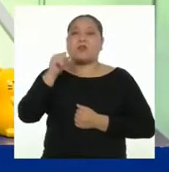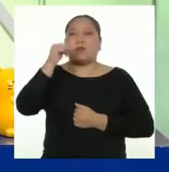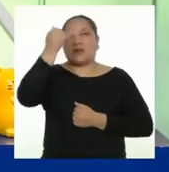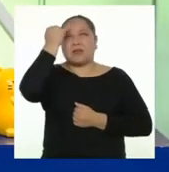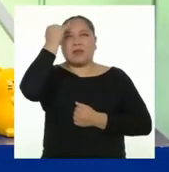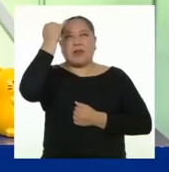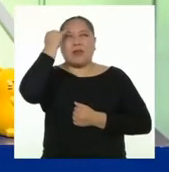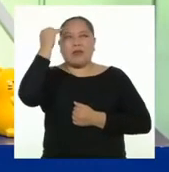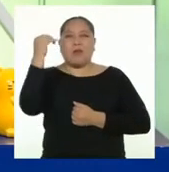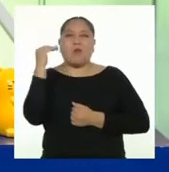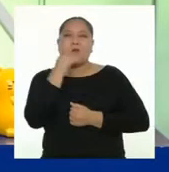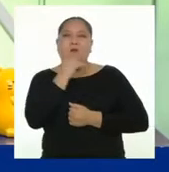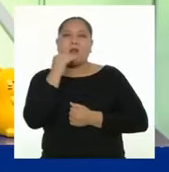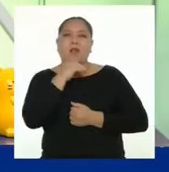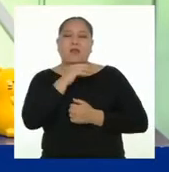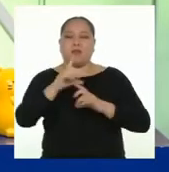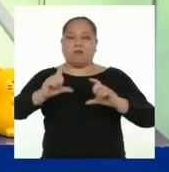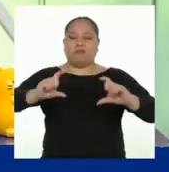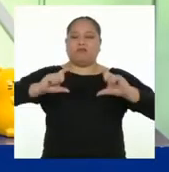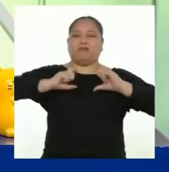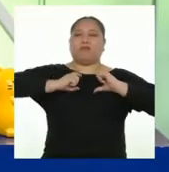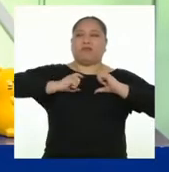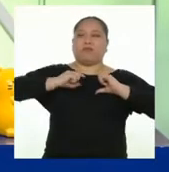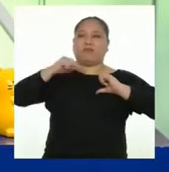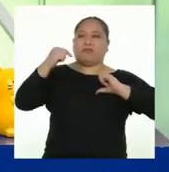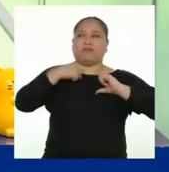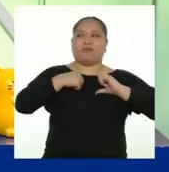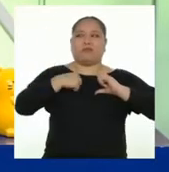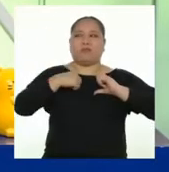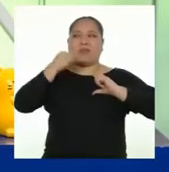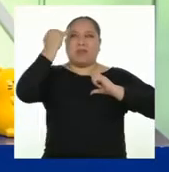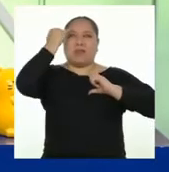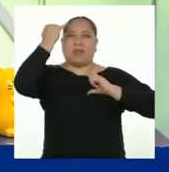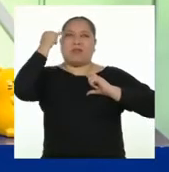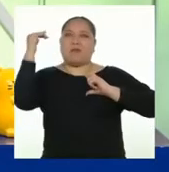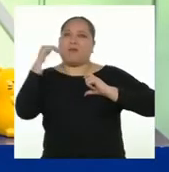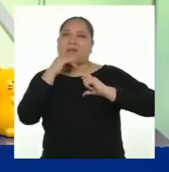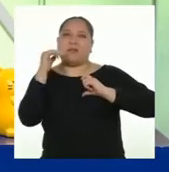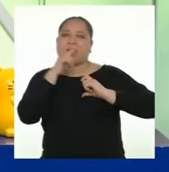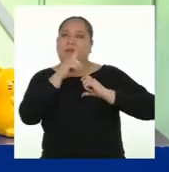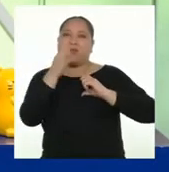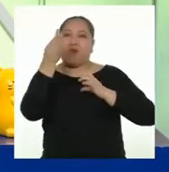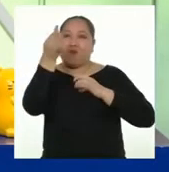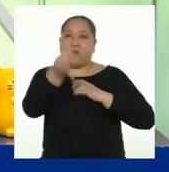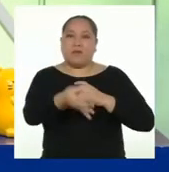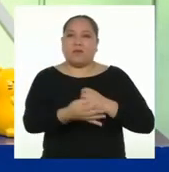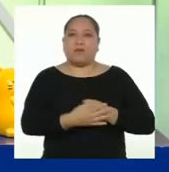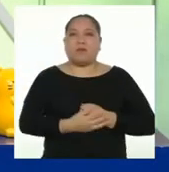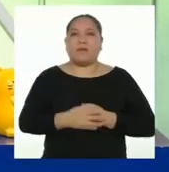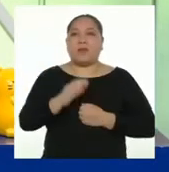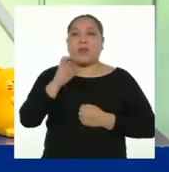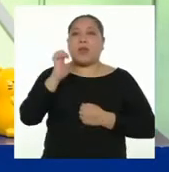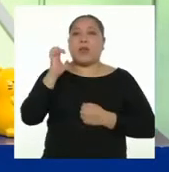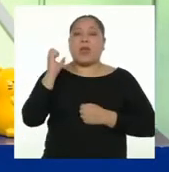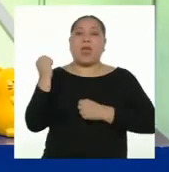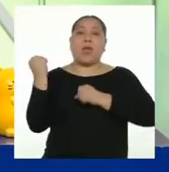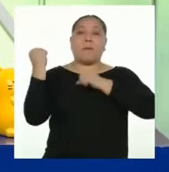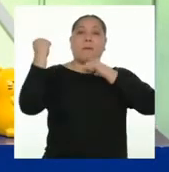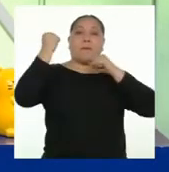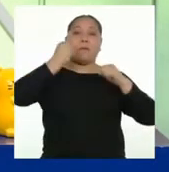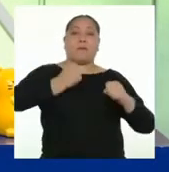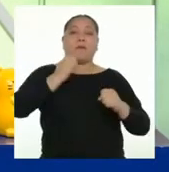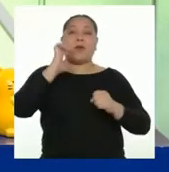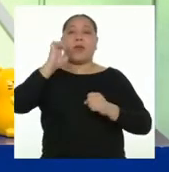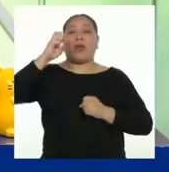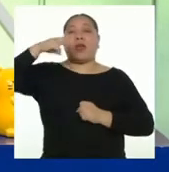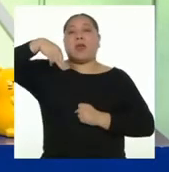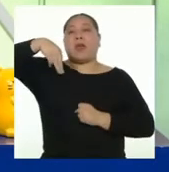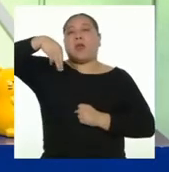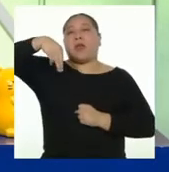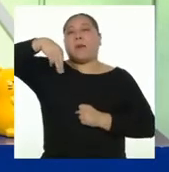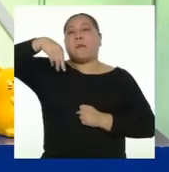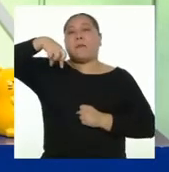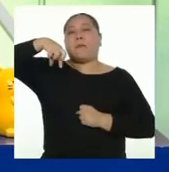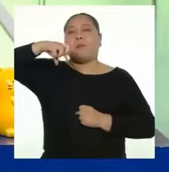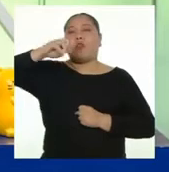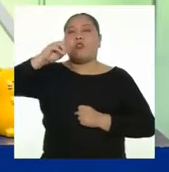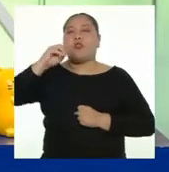estereotipos serían esas etiquetas que podemos recibir y que responden a un prejuicio. Y el empoderamiento es una palabra que ya había escuchado